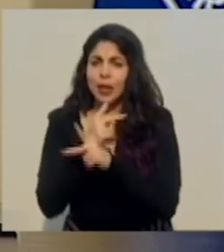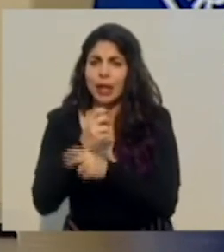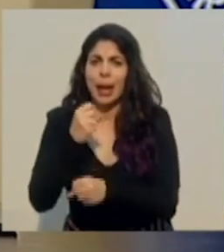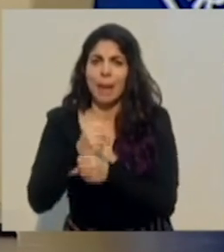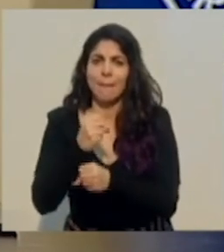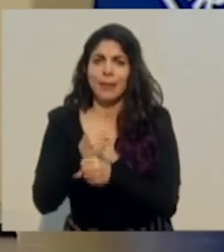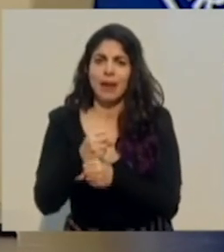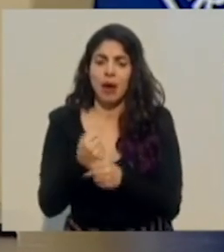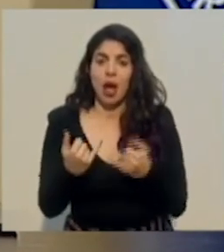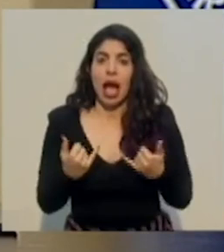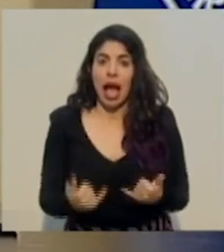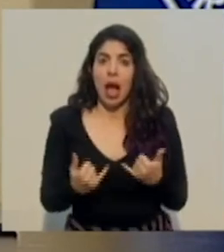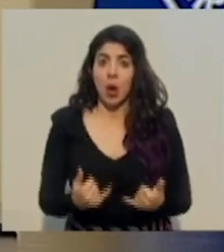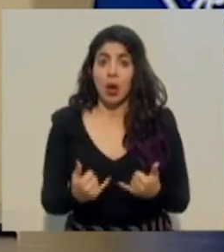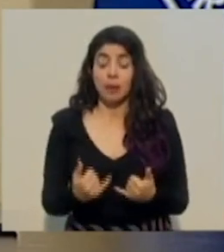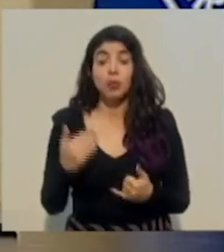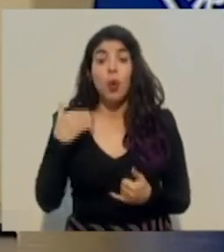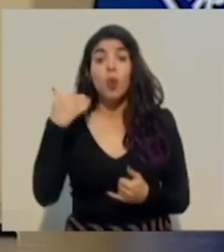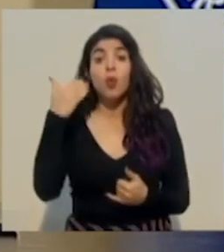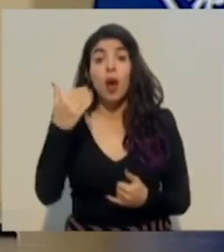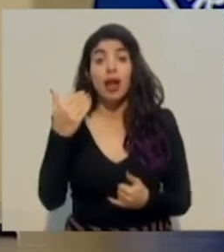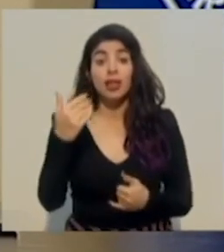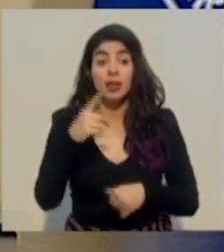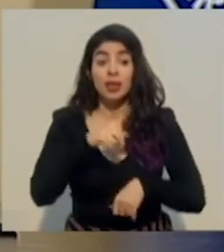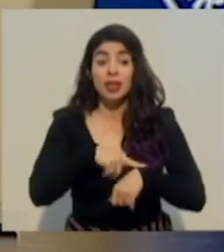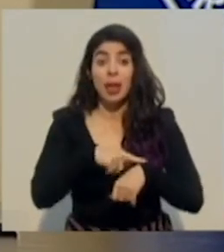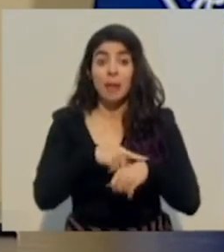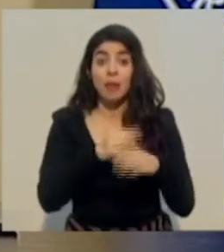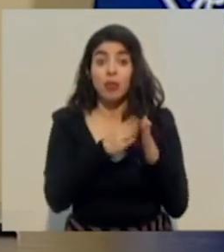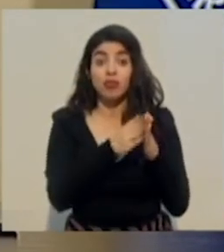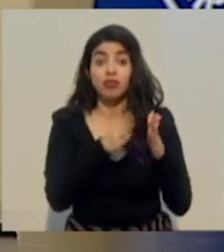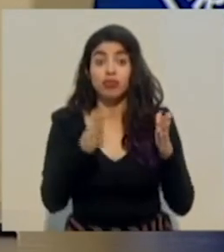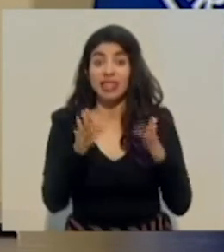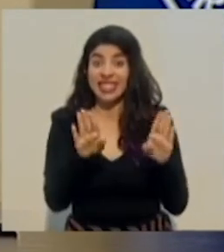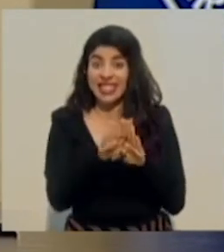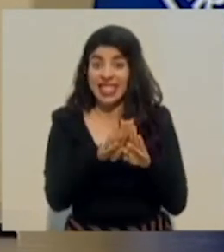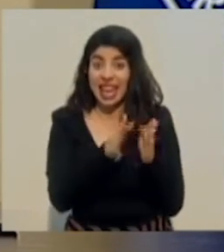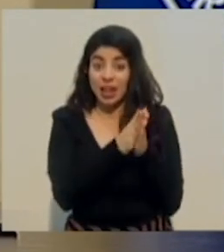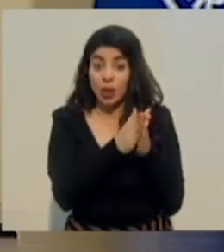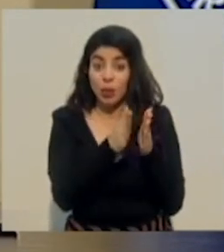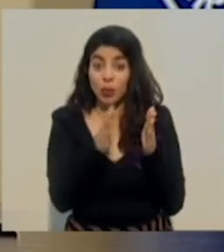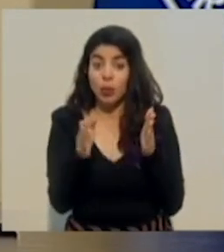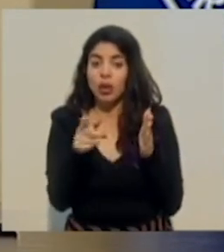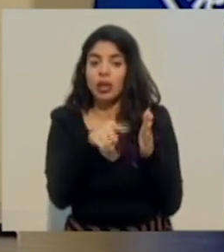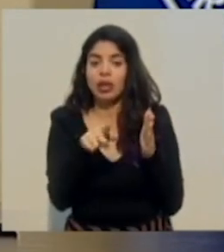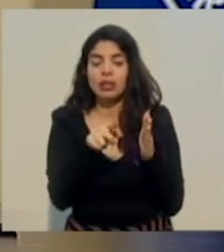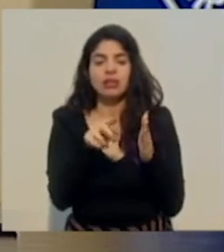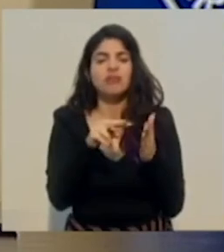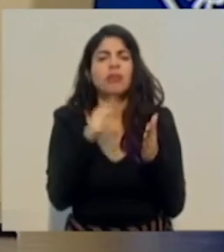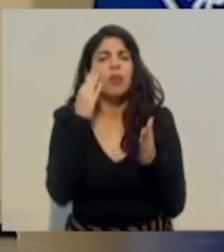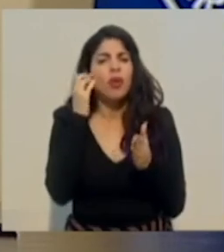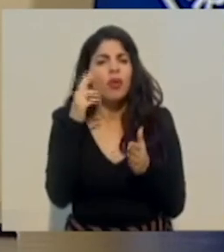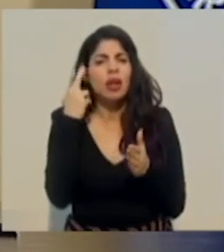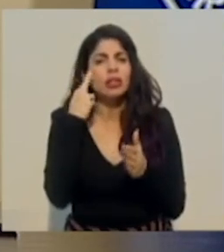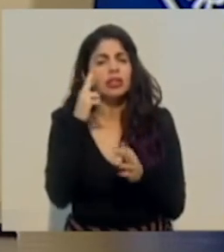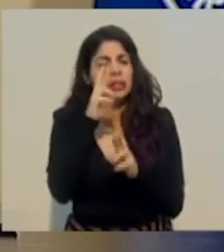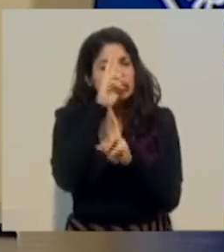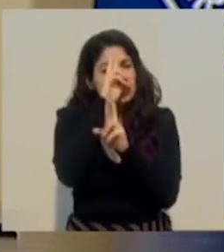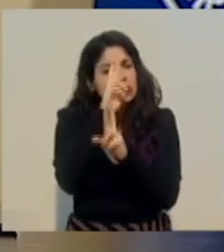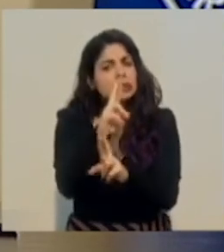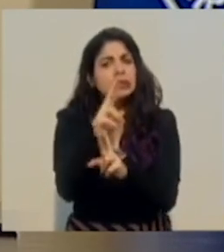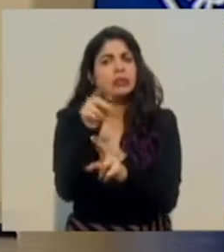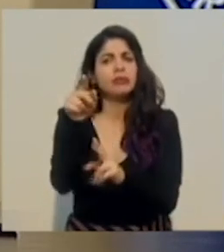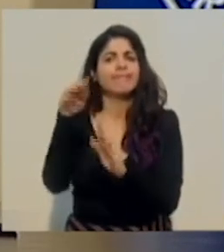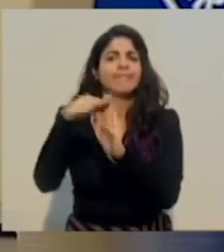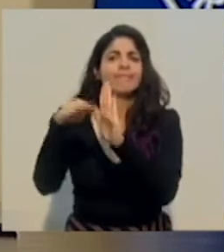hemos cerrado, ha sido atendiendo medidas estrictamente sanitarias, con lo cual nos